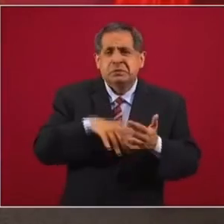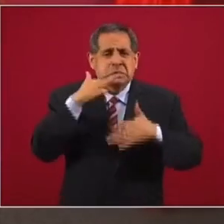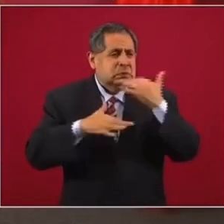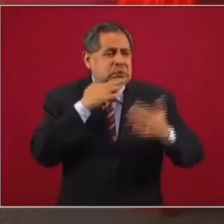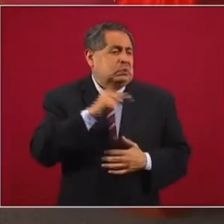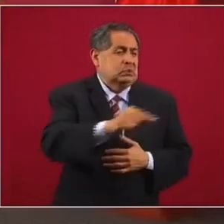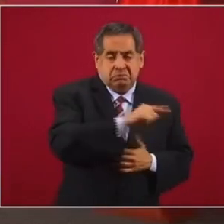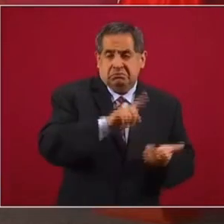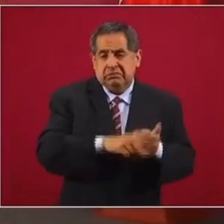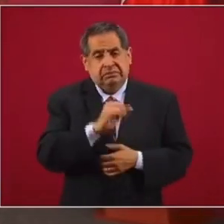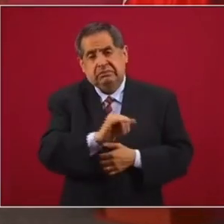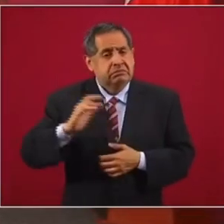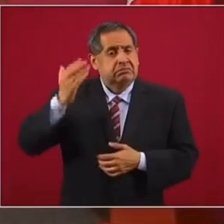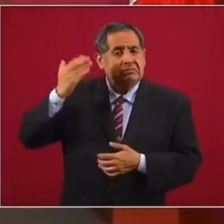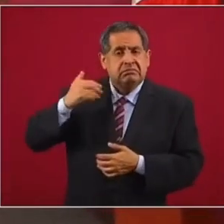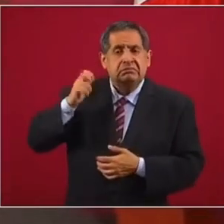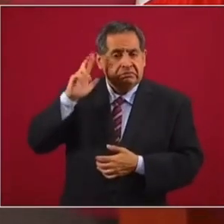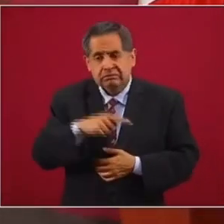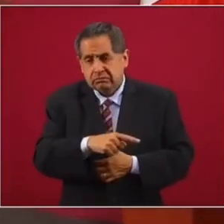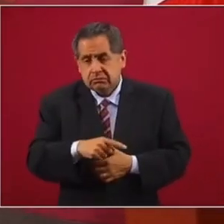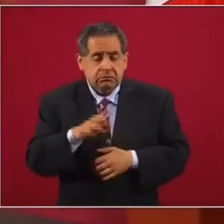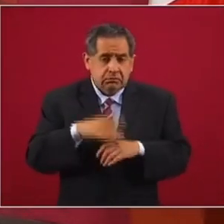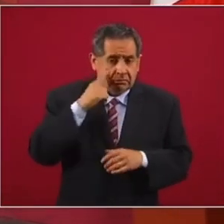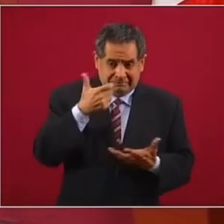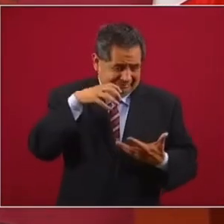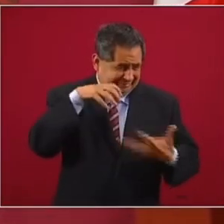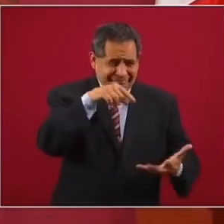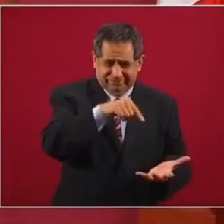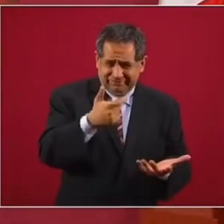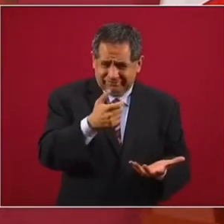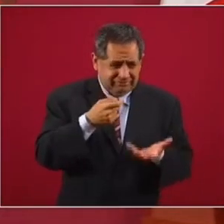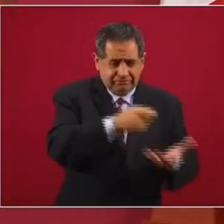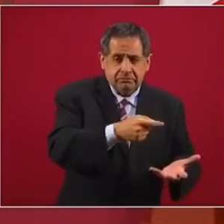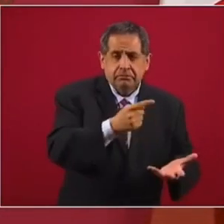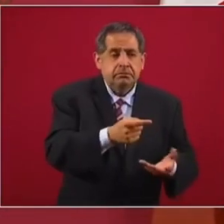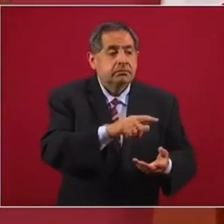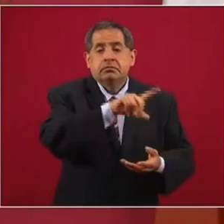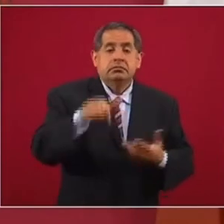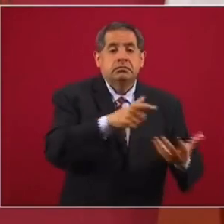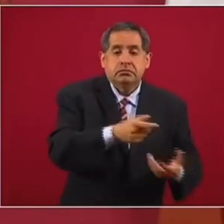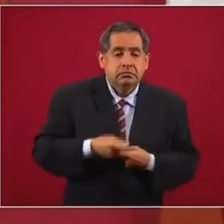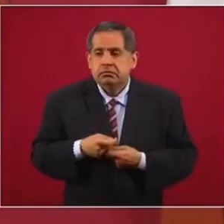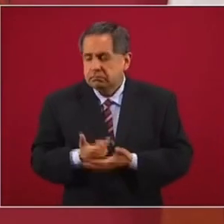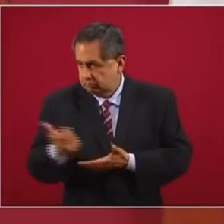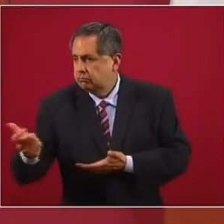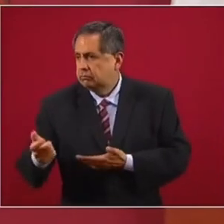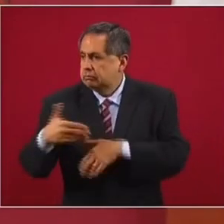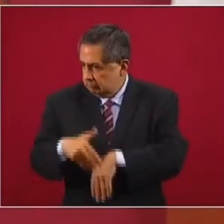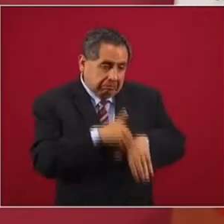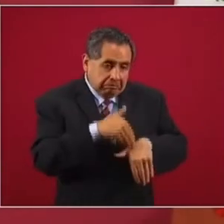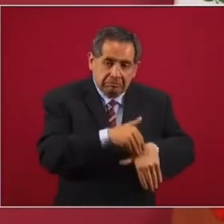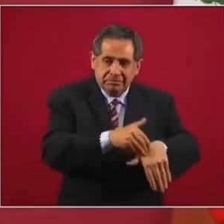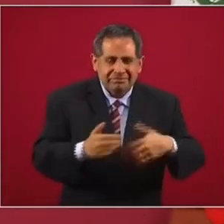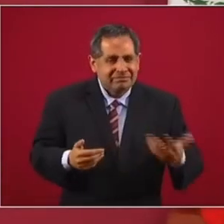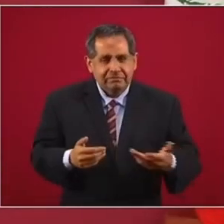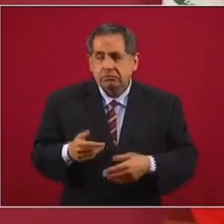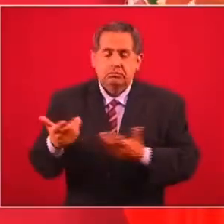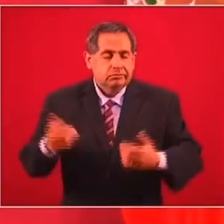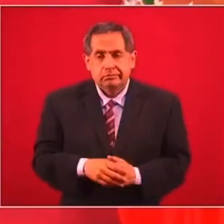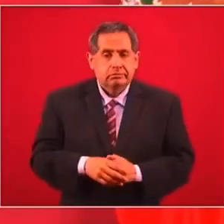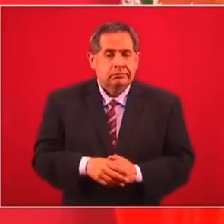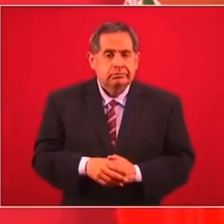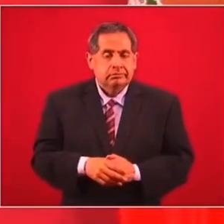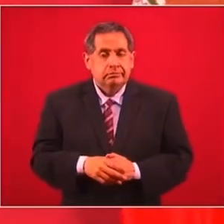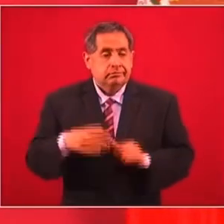que imperaba, porque pues todo este dinero se utilizaba para comprar voluntades, conciencias, para comprar votos.